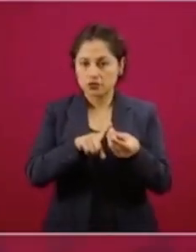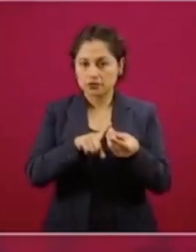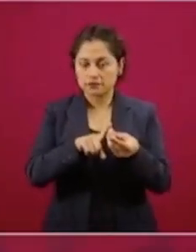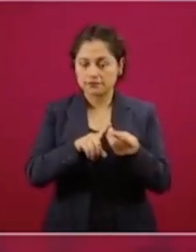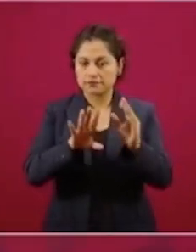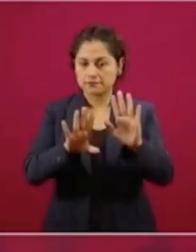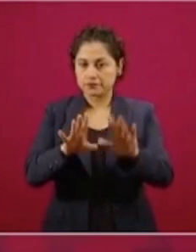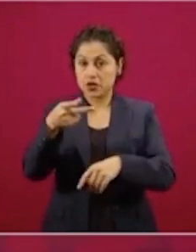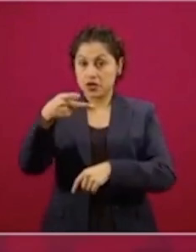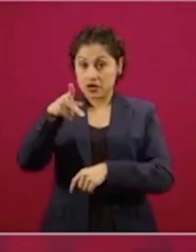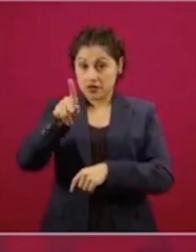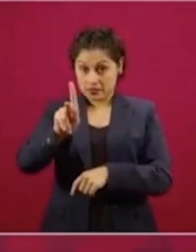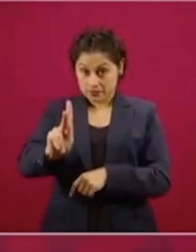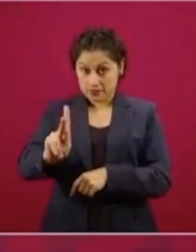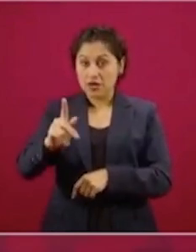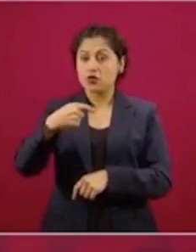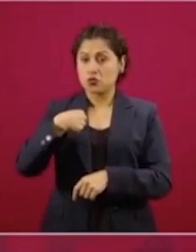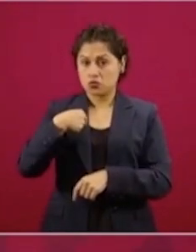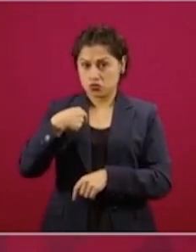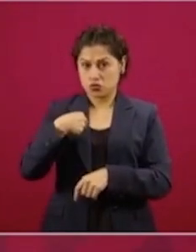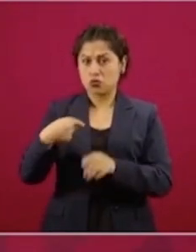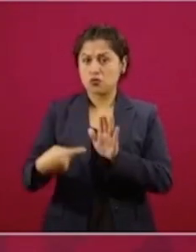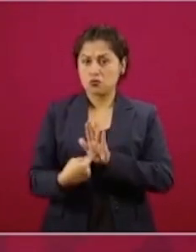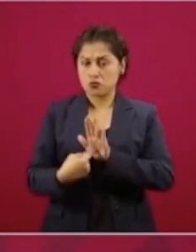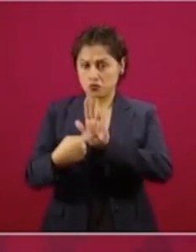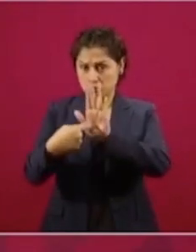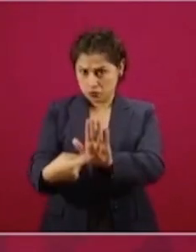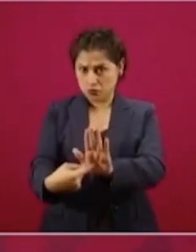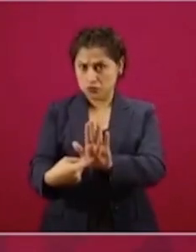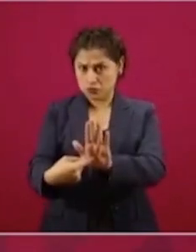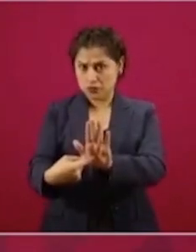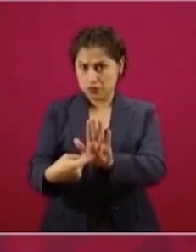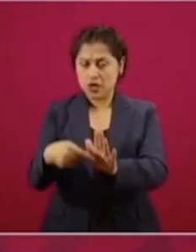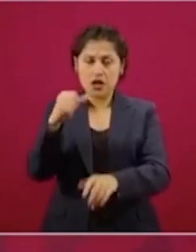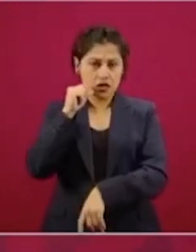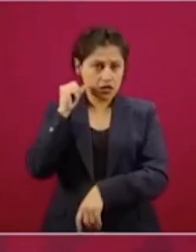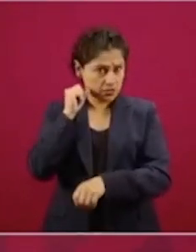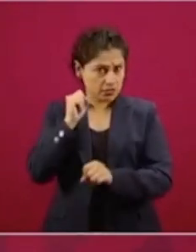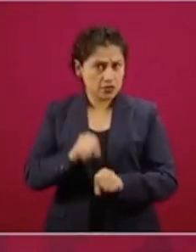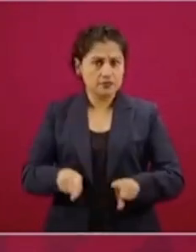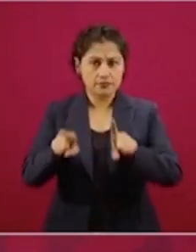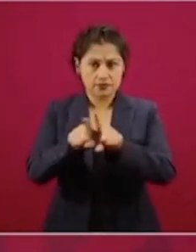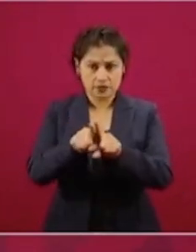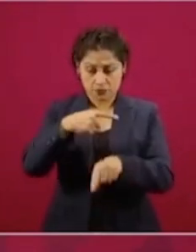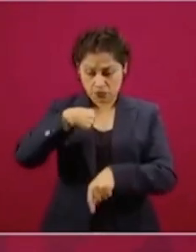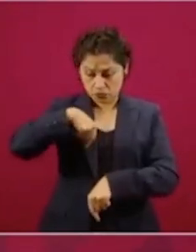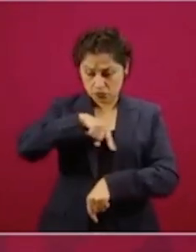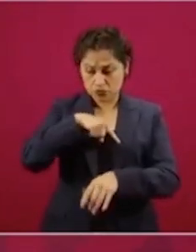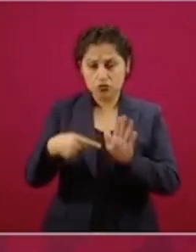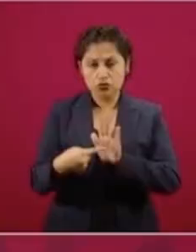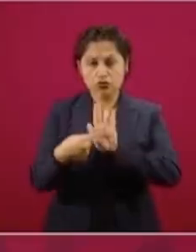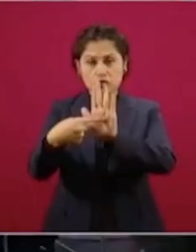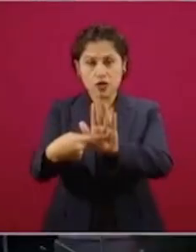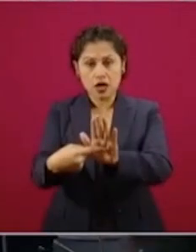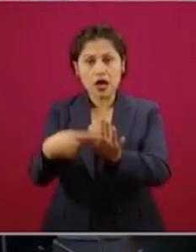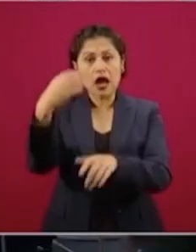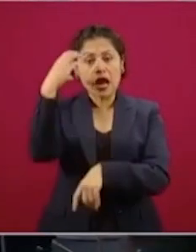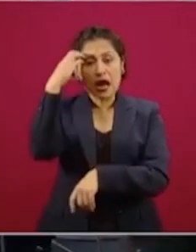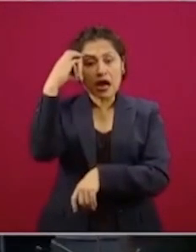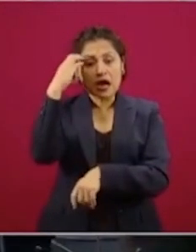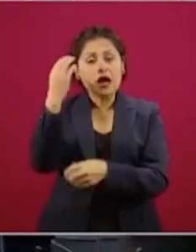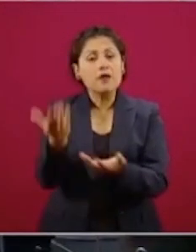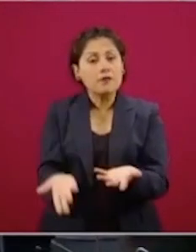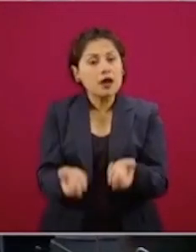ayer lo hice, de cómo estamos en camas de